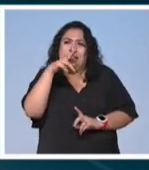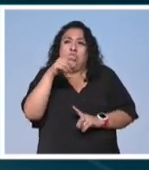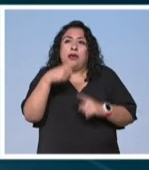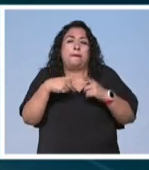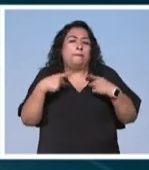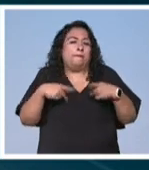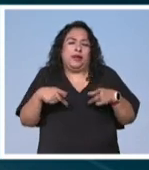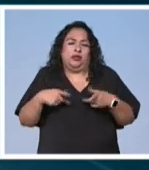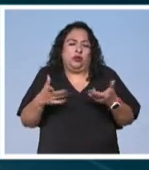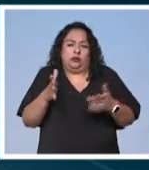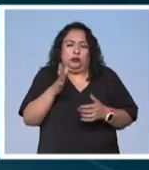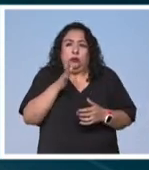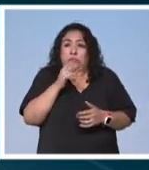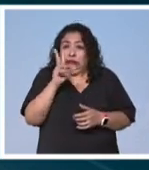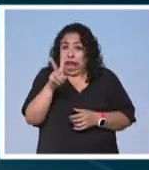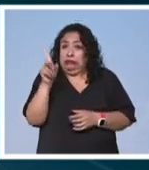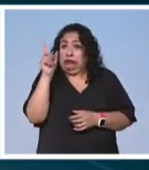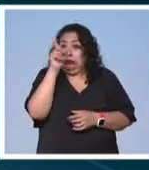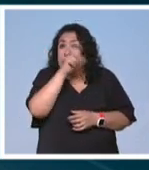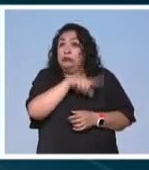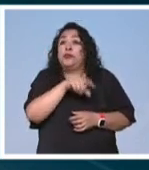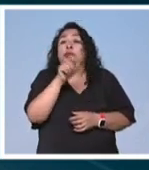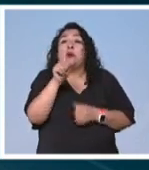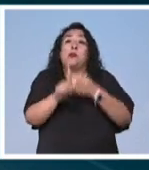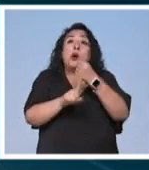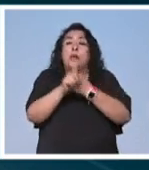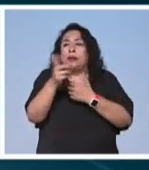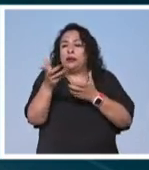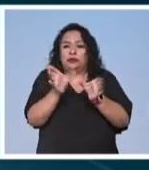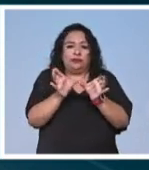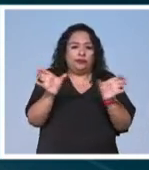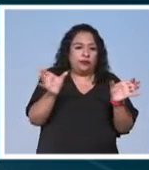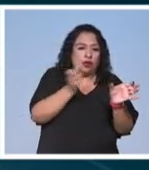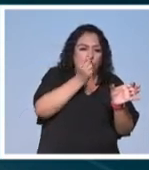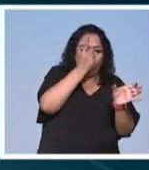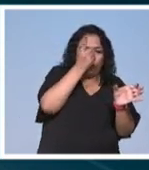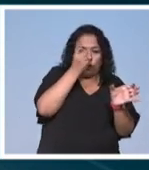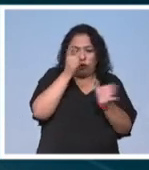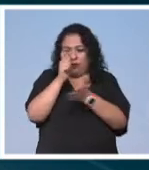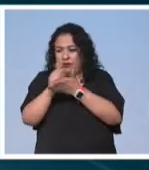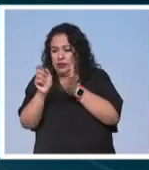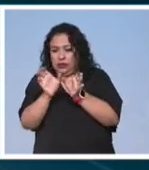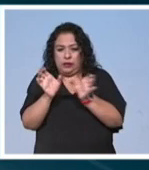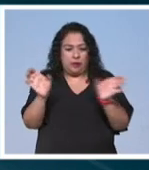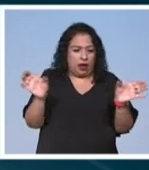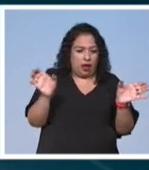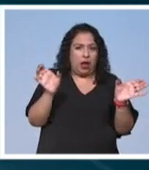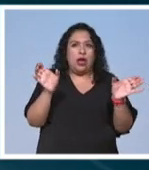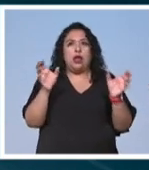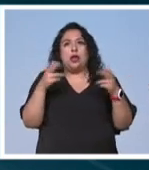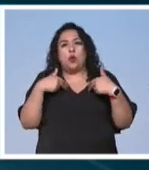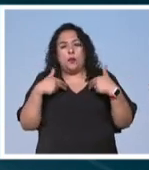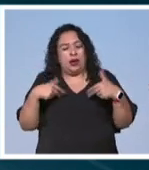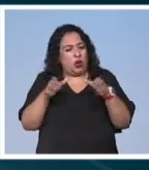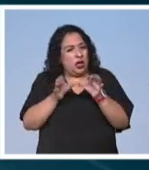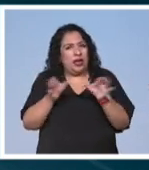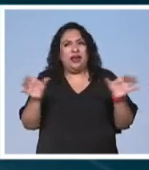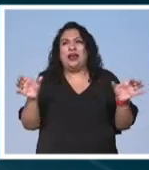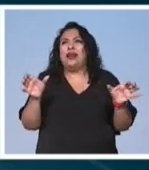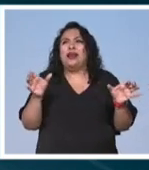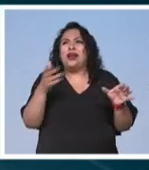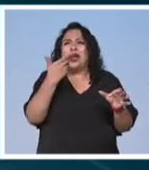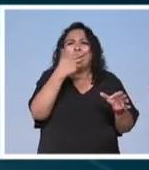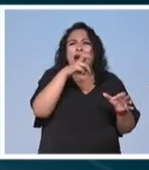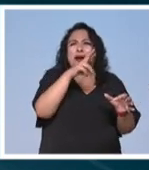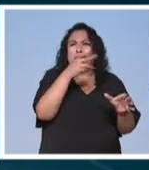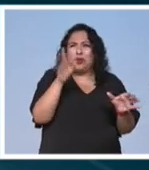de las personas entonces es complicado y el eterno dilema de separar al autor de la obra efectivamente al creador del ser humano que no tiene nada que ver con